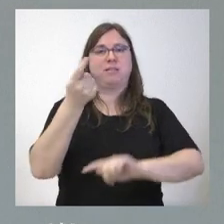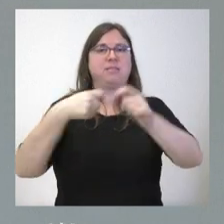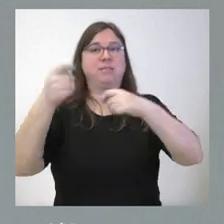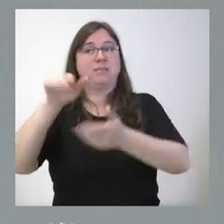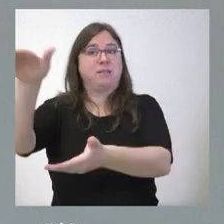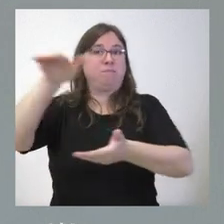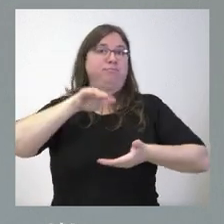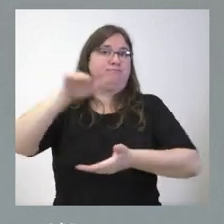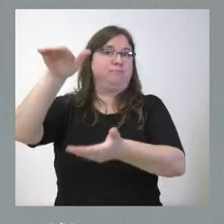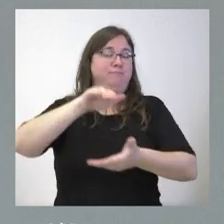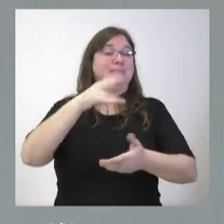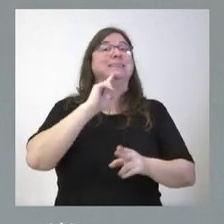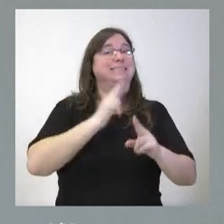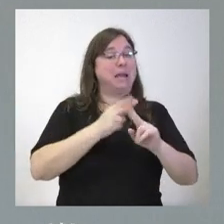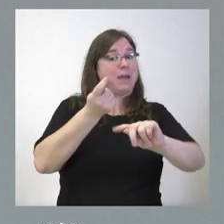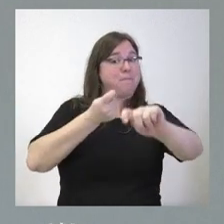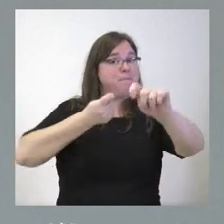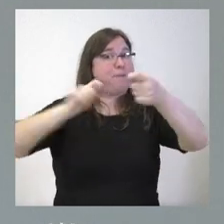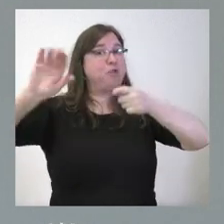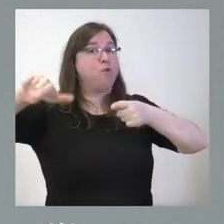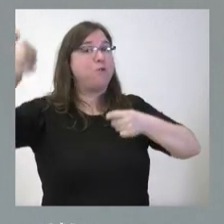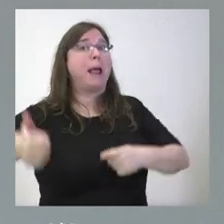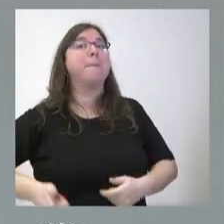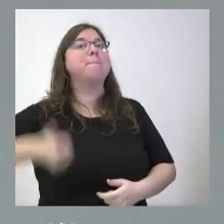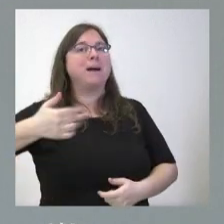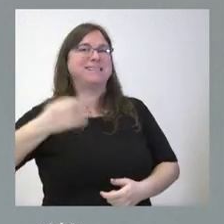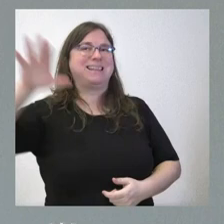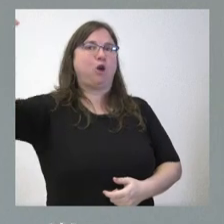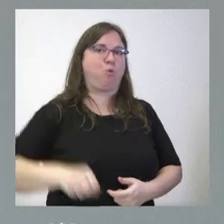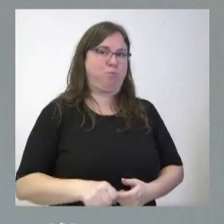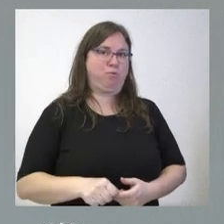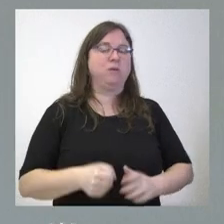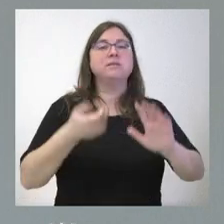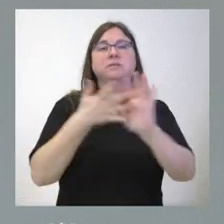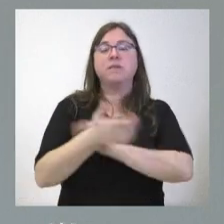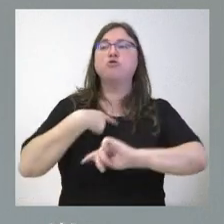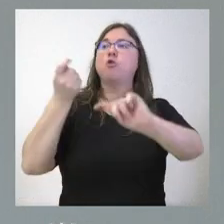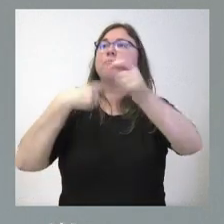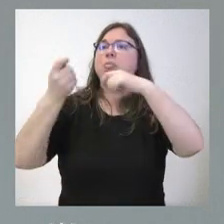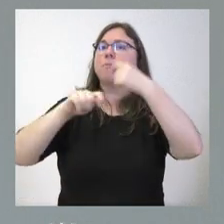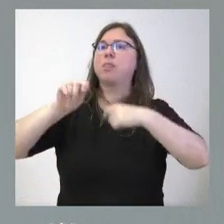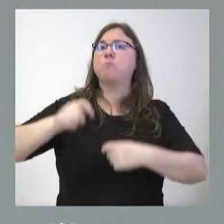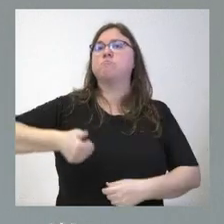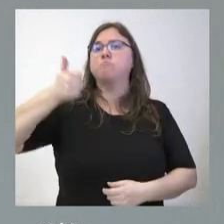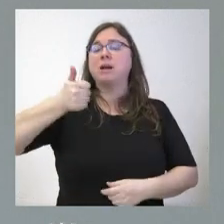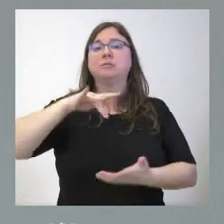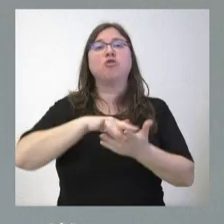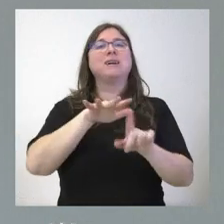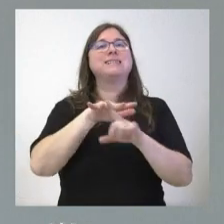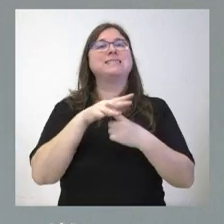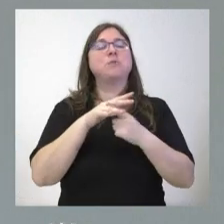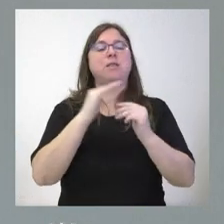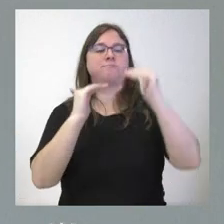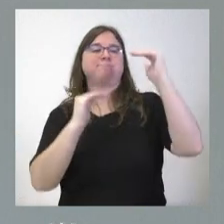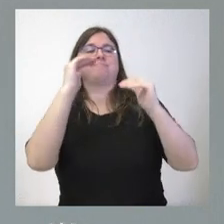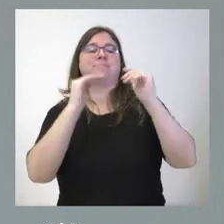comunidades que exportan más que lo que importan las comunidades que tienen una situación de saldo